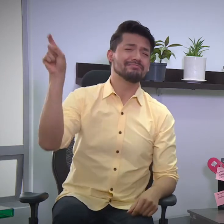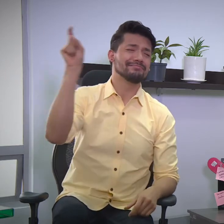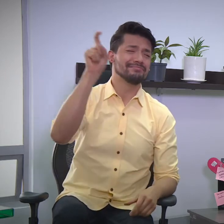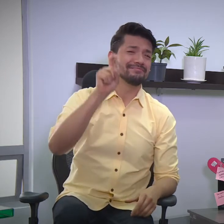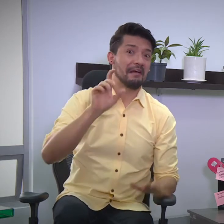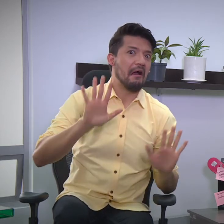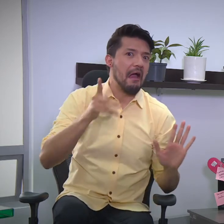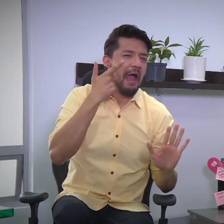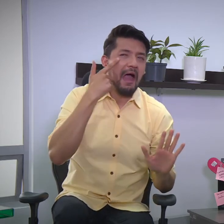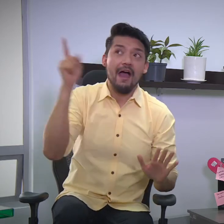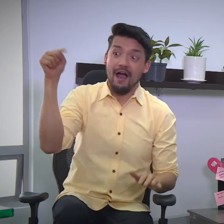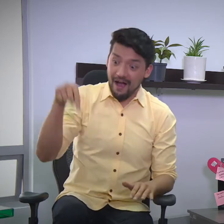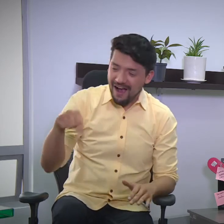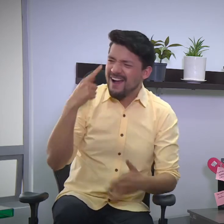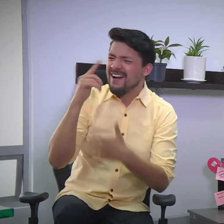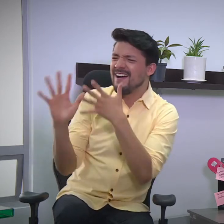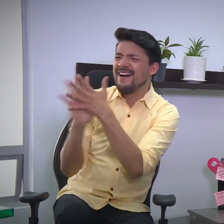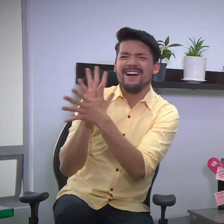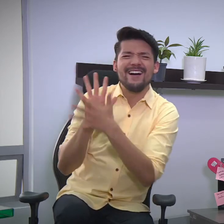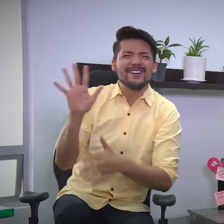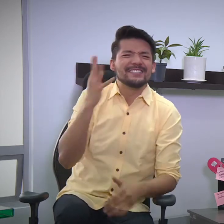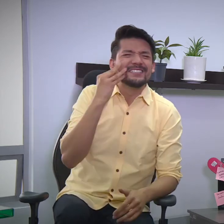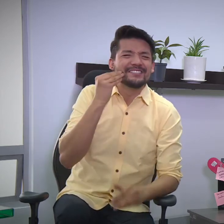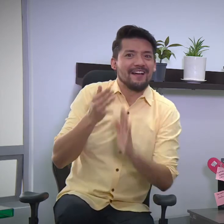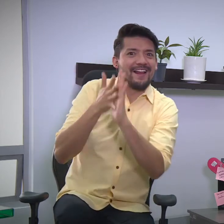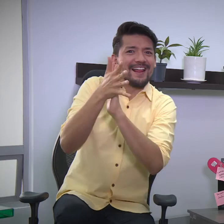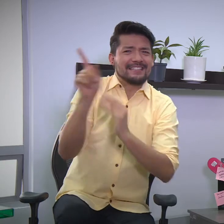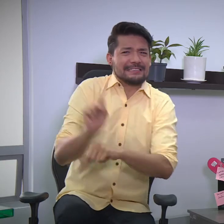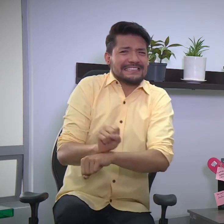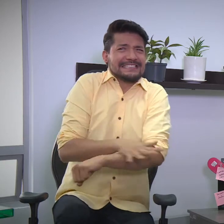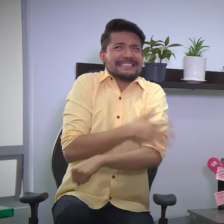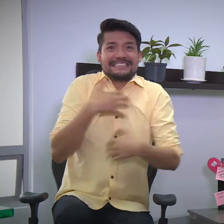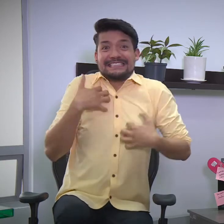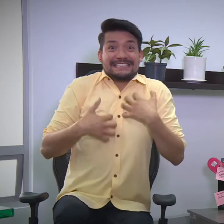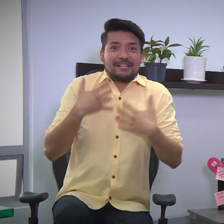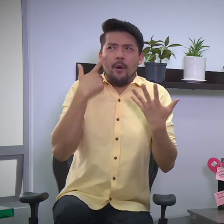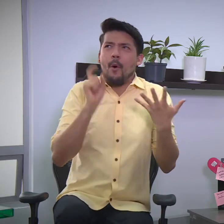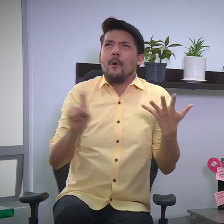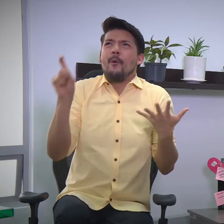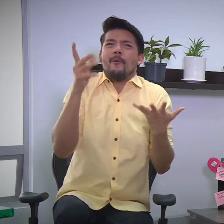aventuras y tener algo emocionante para compartir a su regreso.